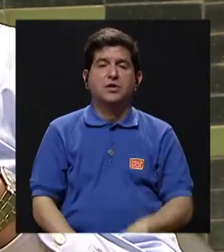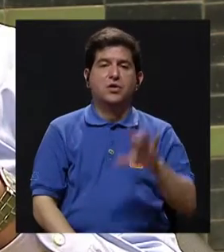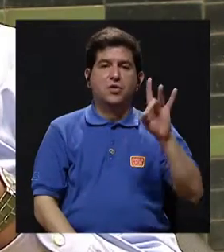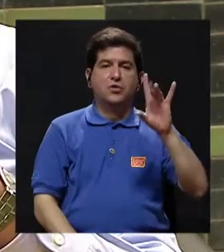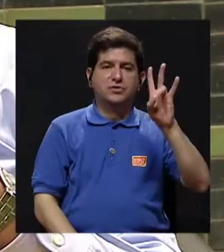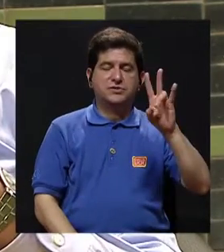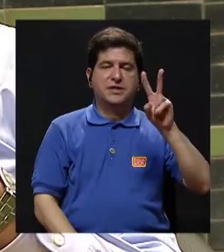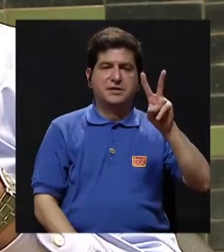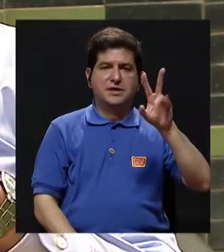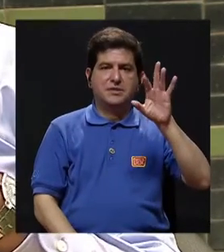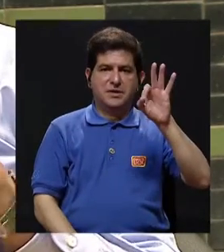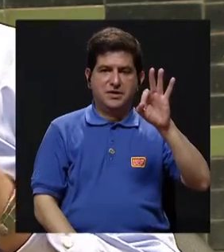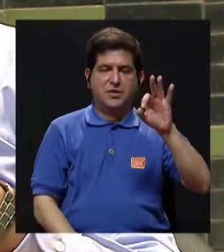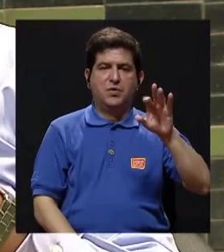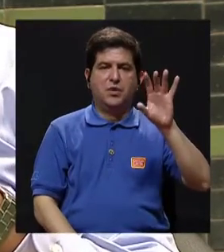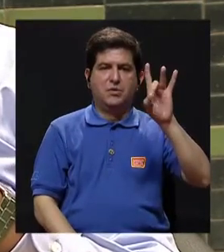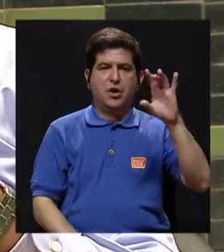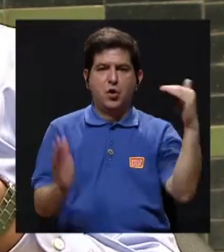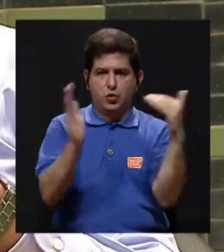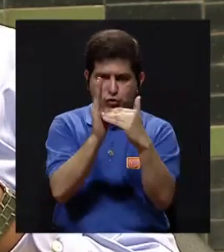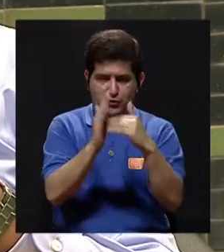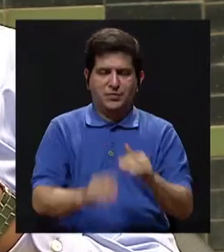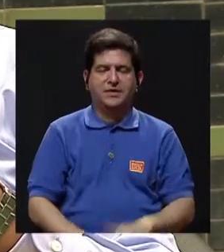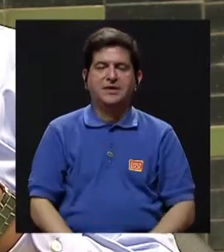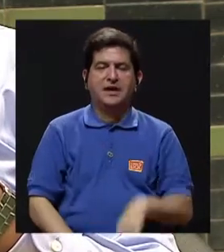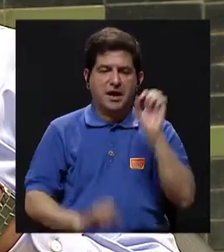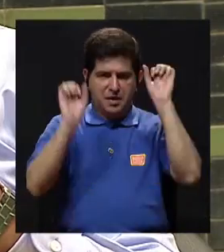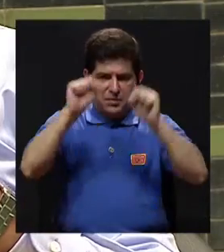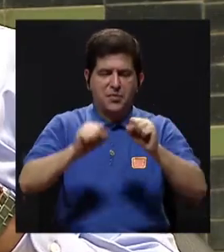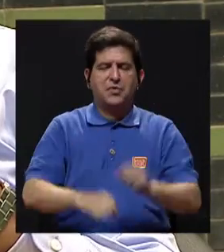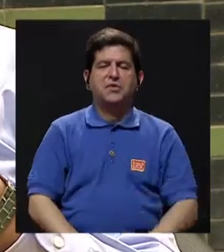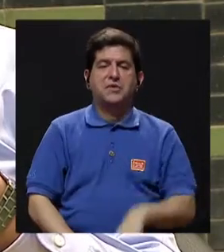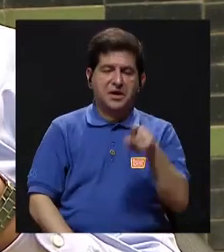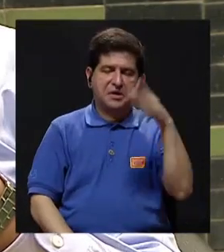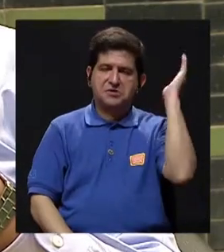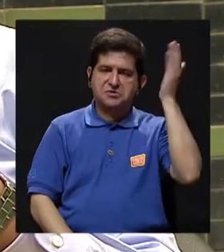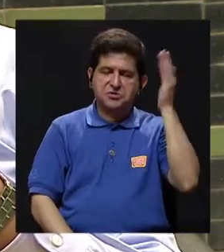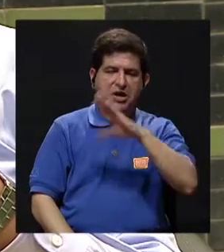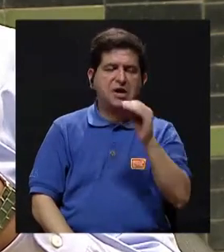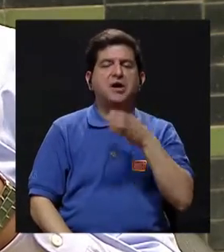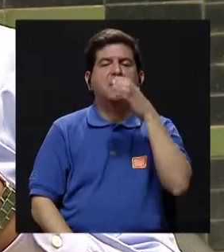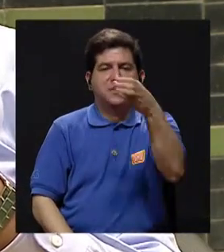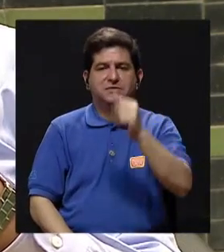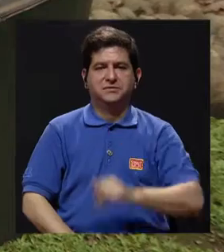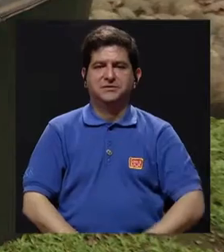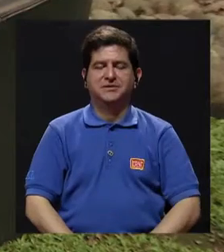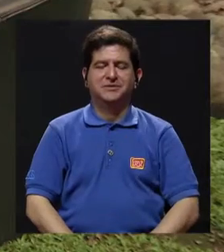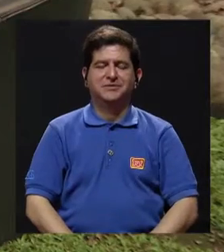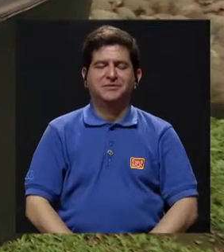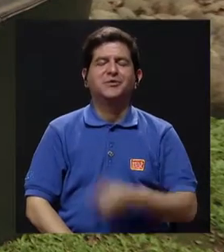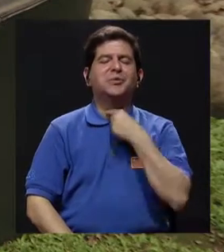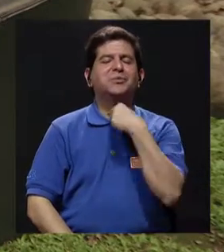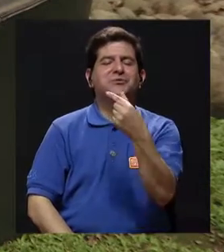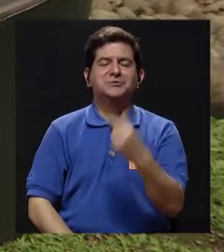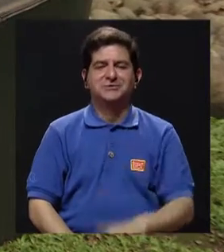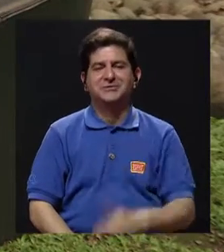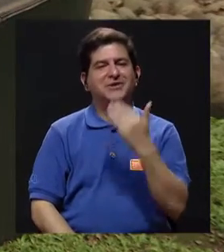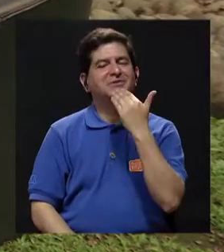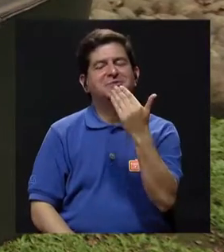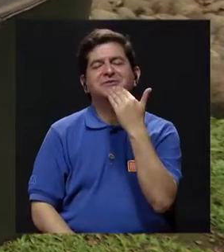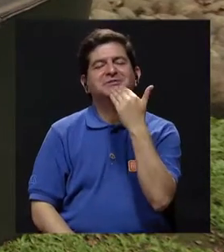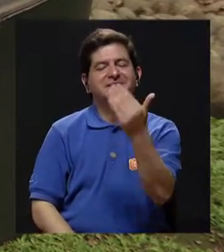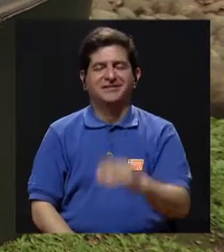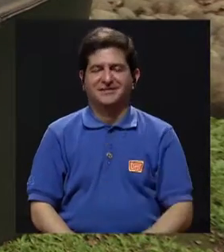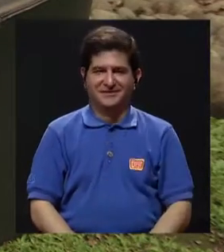8729-8000 para alguna actividad, algún consejo o alguna charla que quieran que podamos ayudar. Muchísimo gusto. Muchísimas